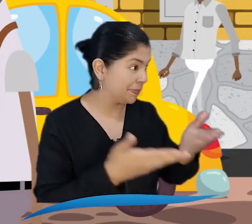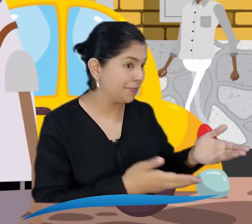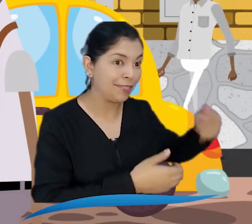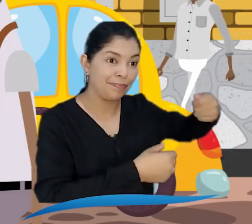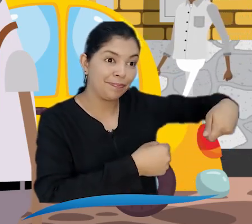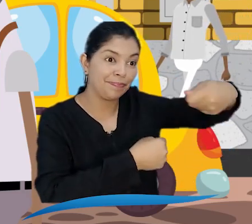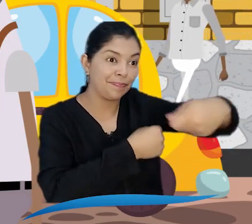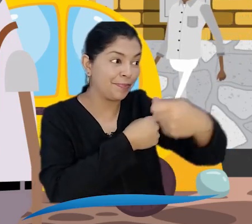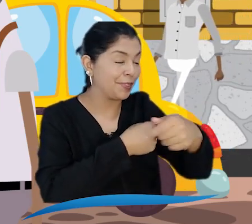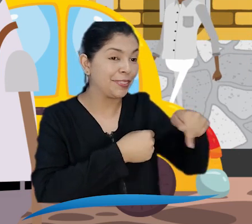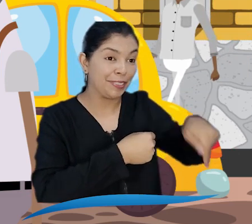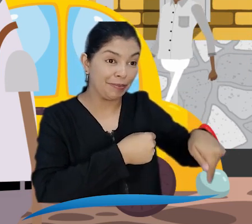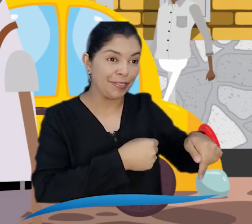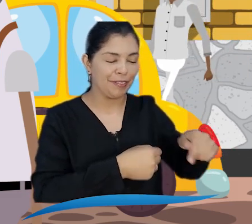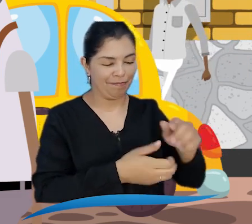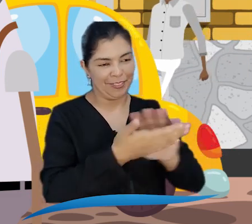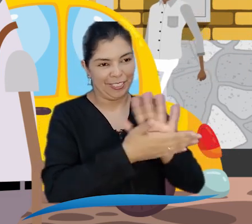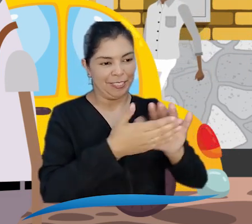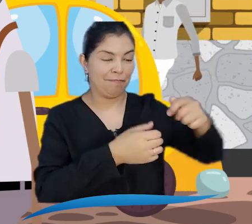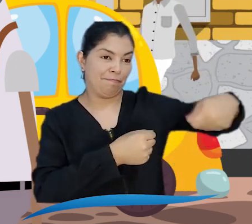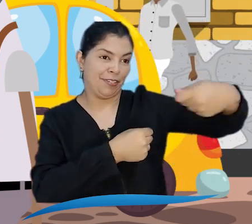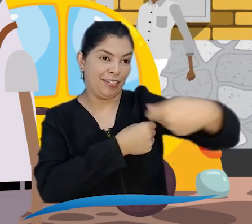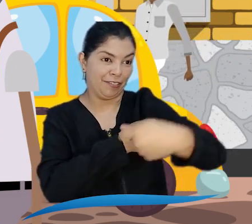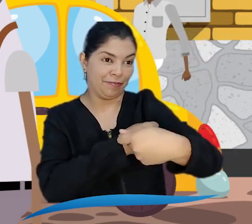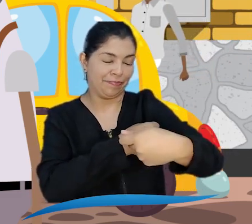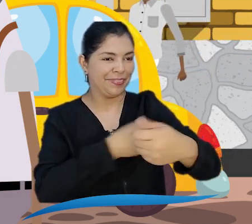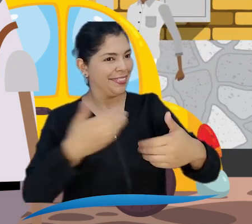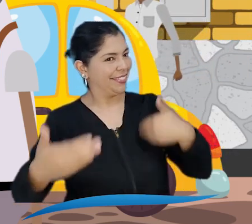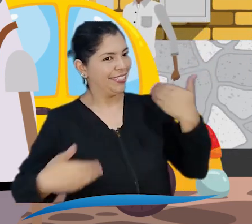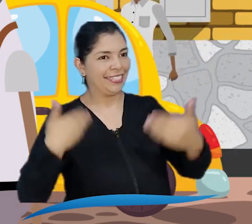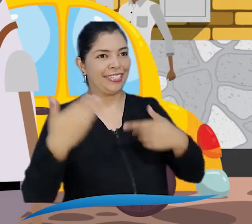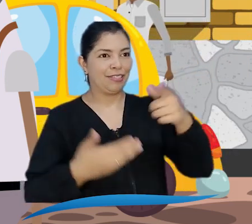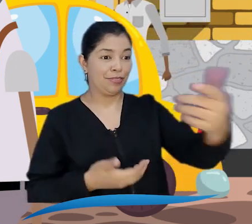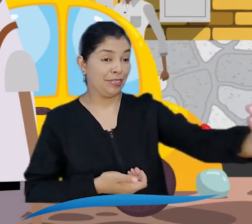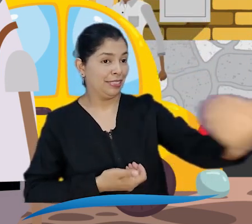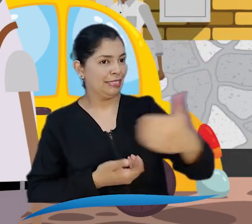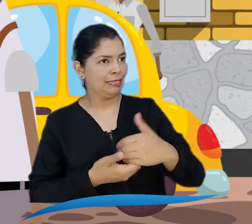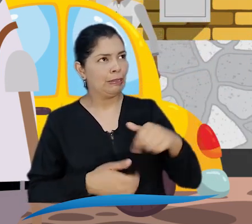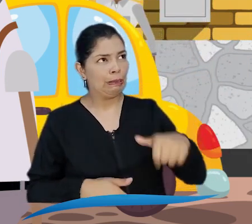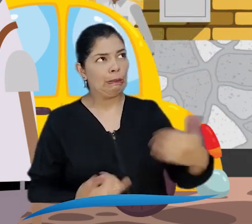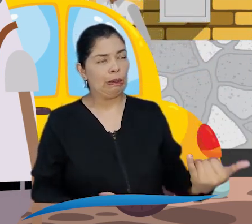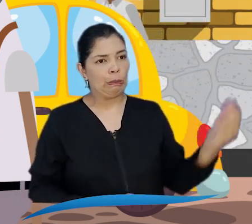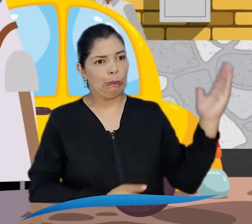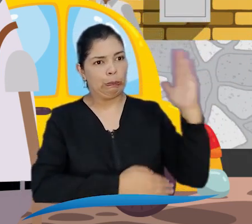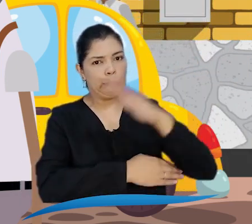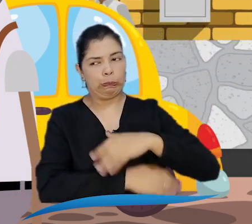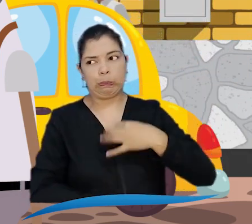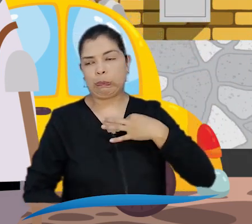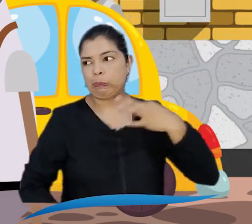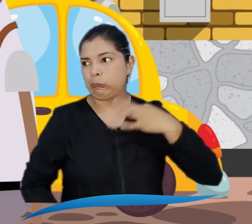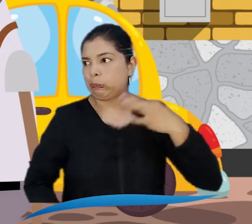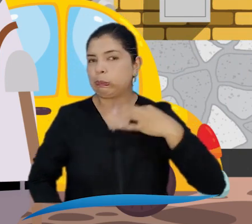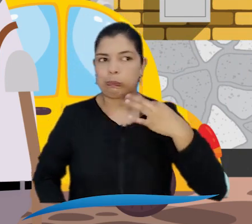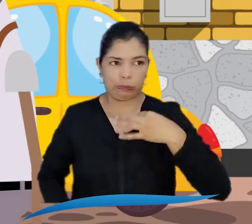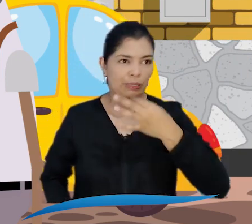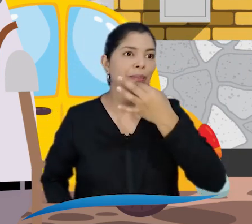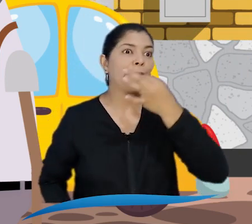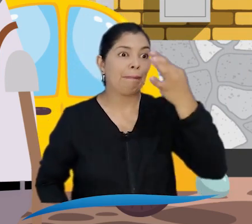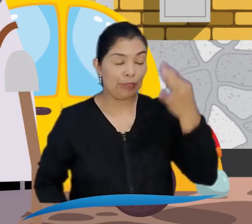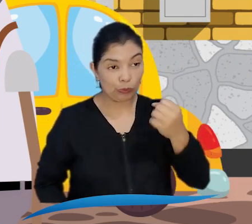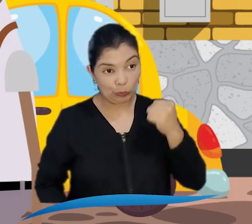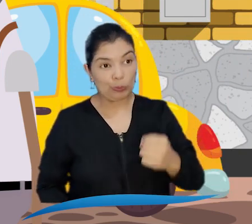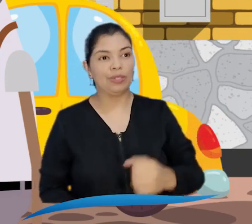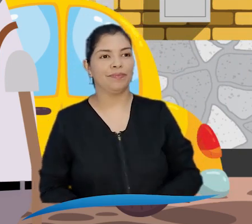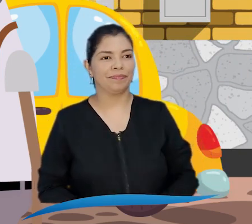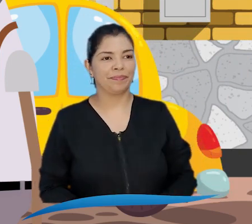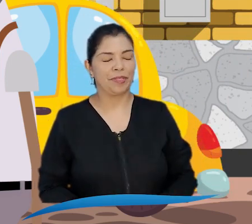Bienvenidos al humilde municipio de Los Bananos. ¡Qué alegría que estén por acá! Sobre todo en un día con tanto bochorno como